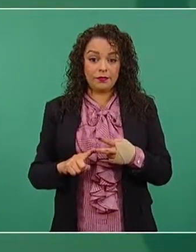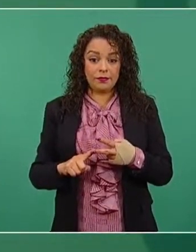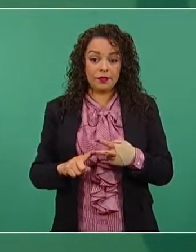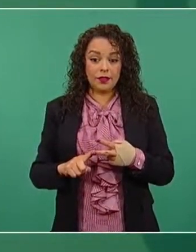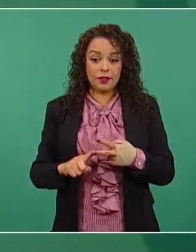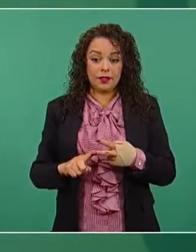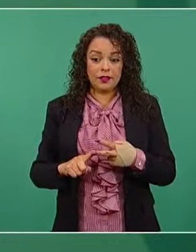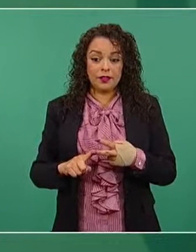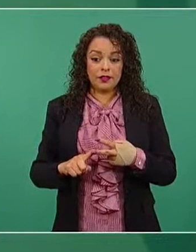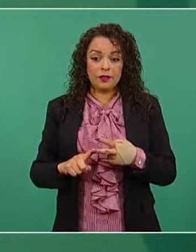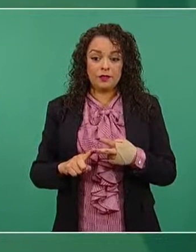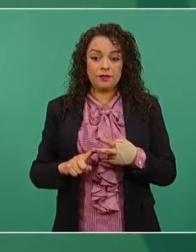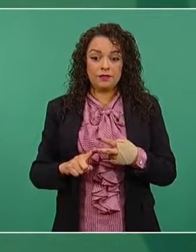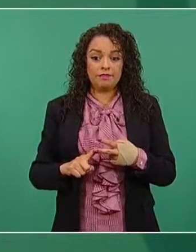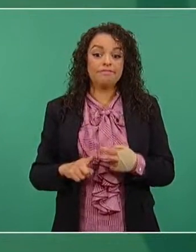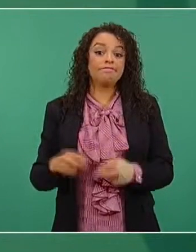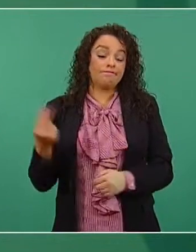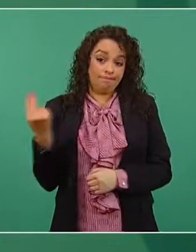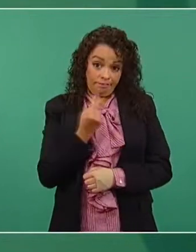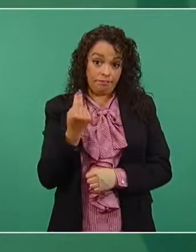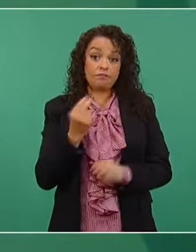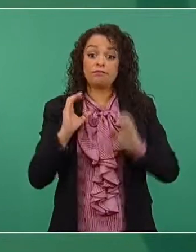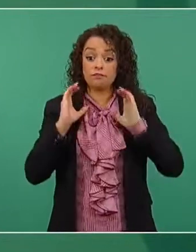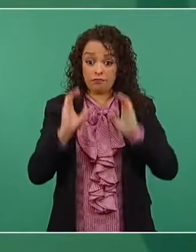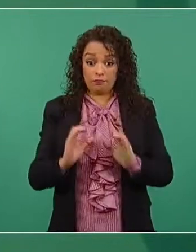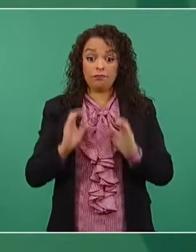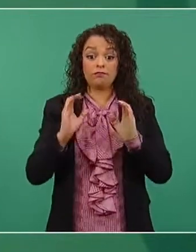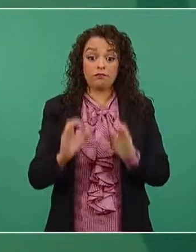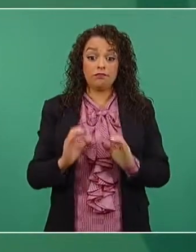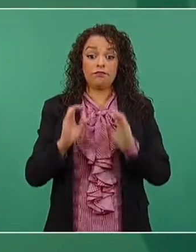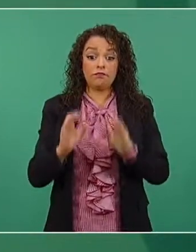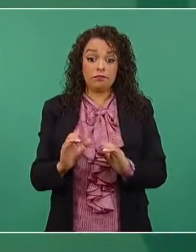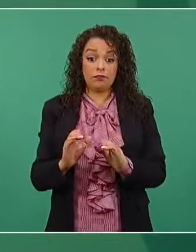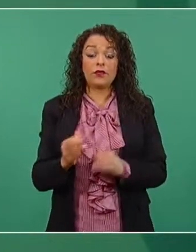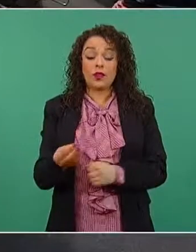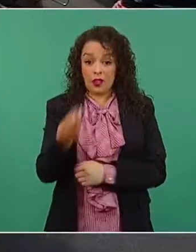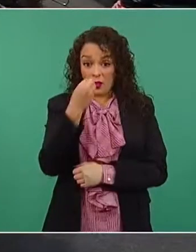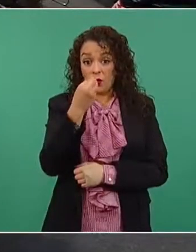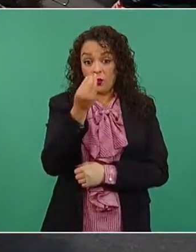aunque hay que cuidarse en cuanto a la alimentación,